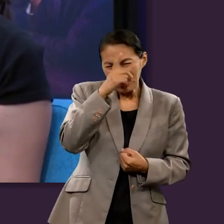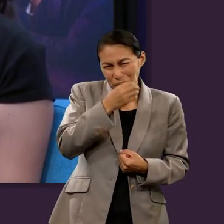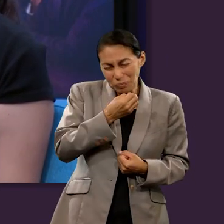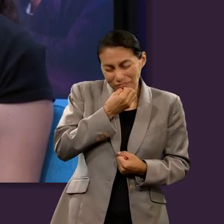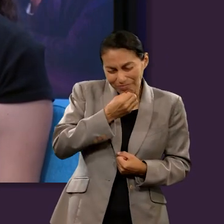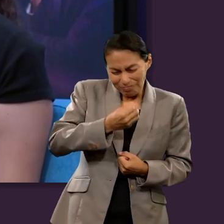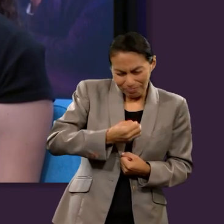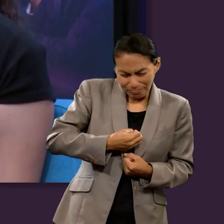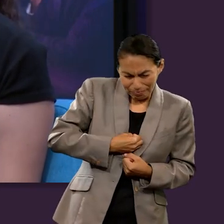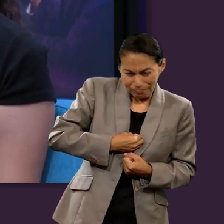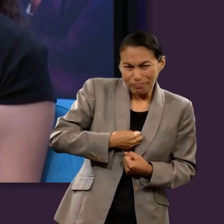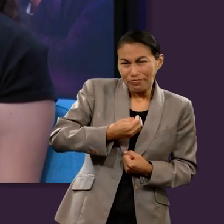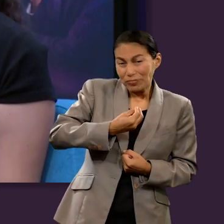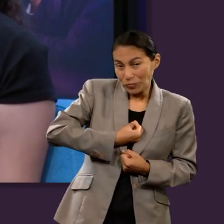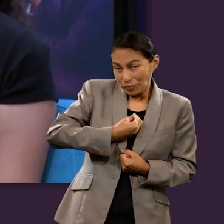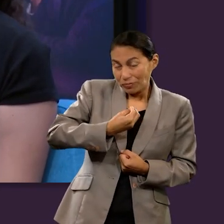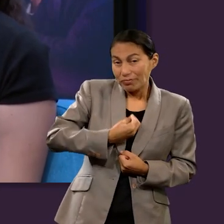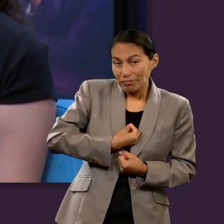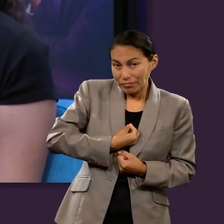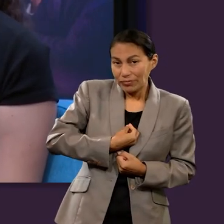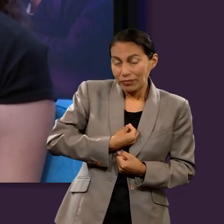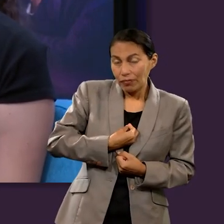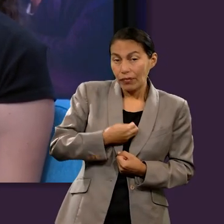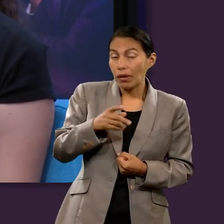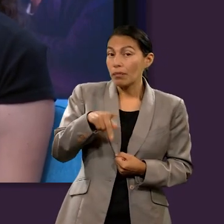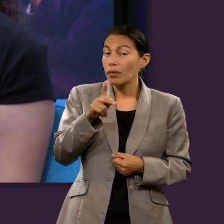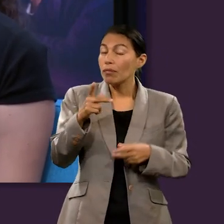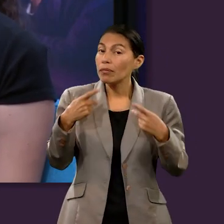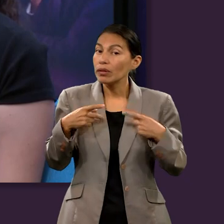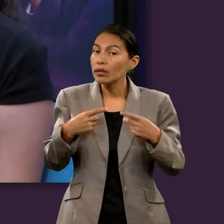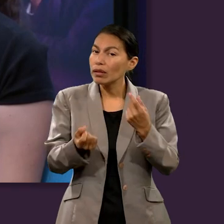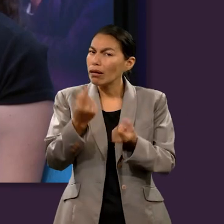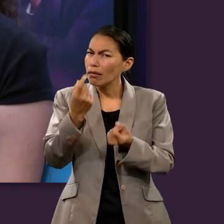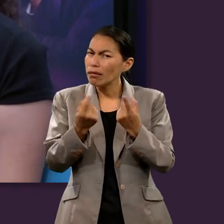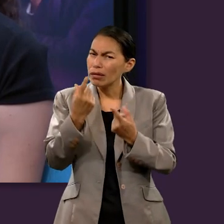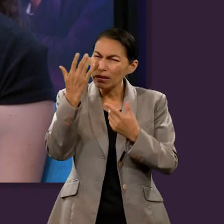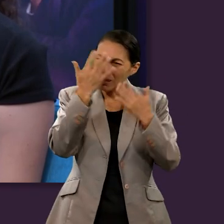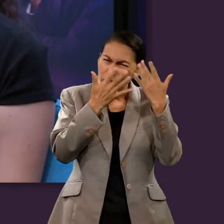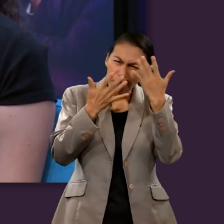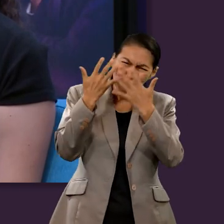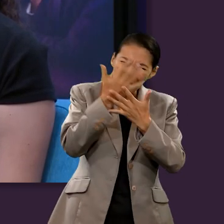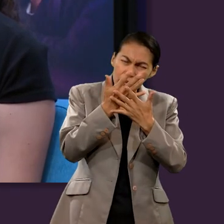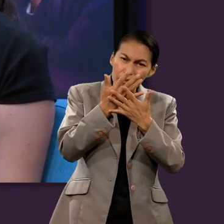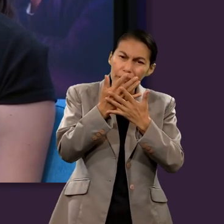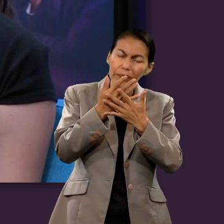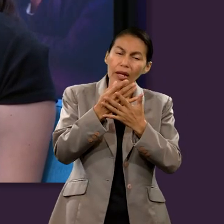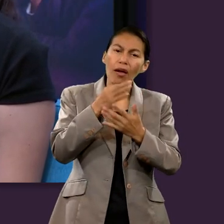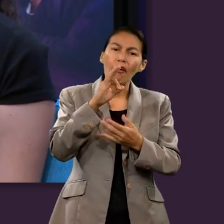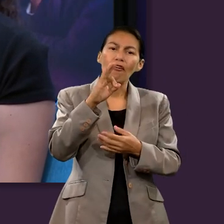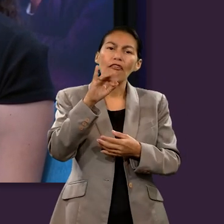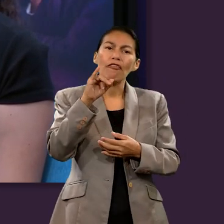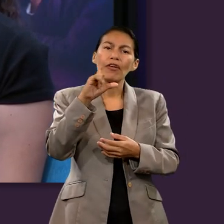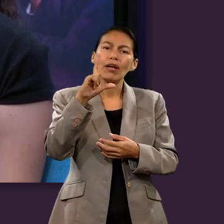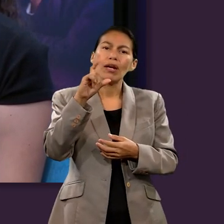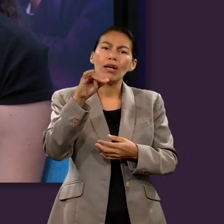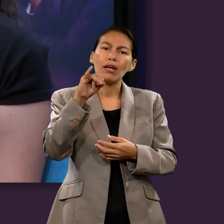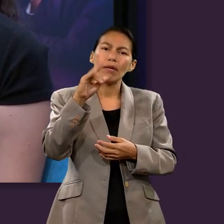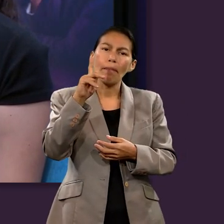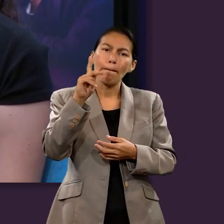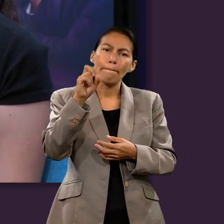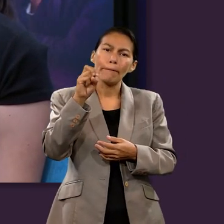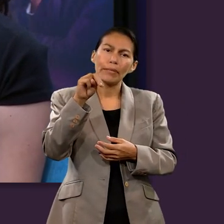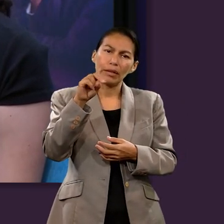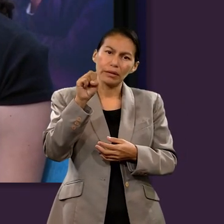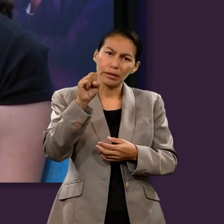personas que de pronto confunden lo que él escribió en Filipenses, el primer capítulo, el versículo